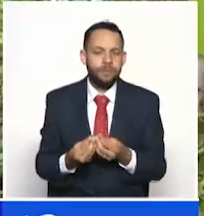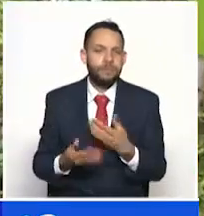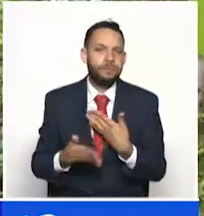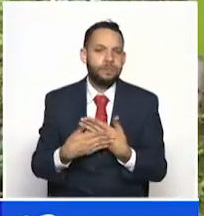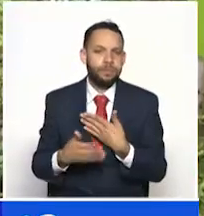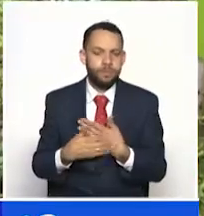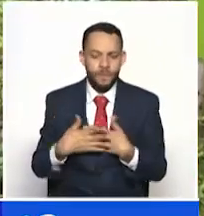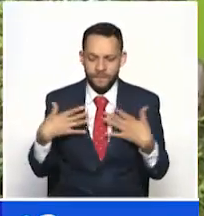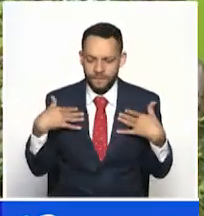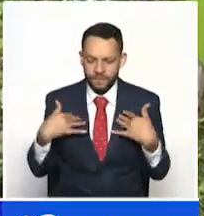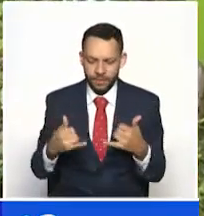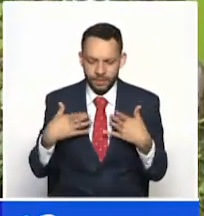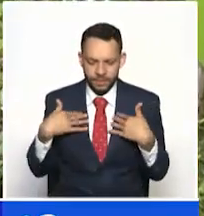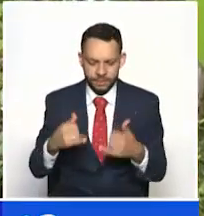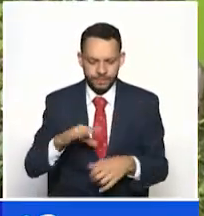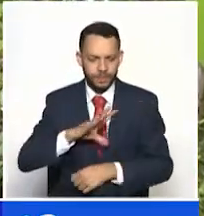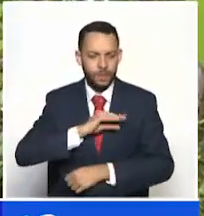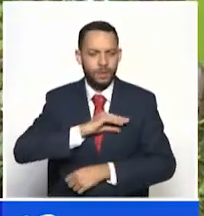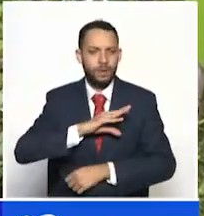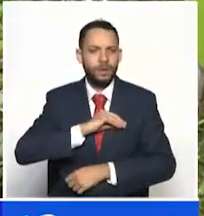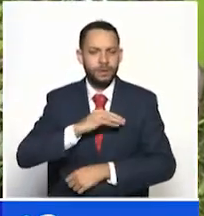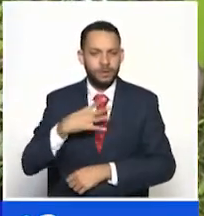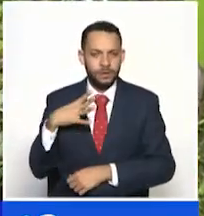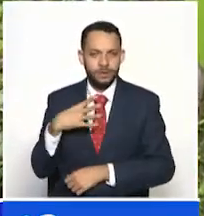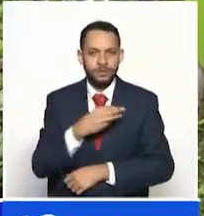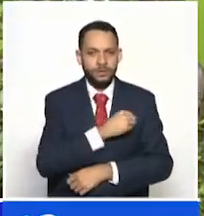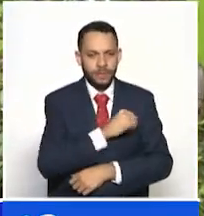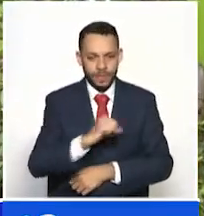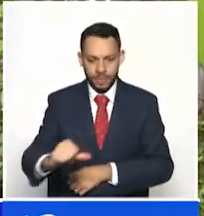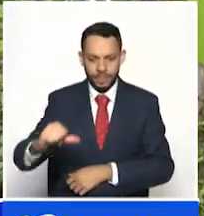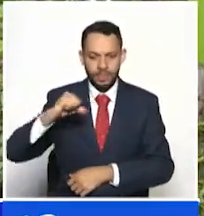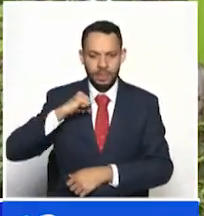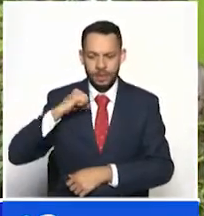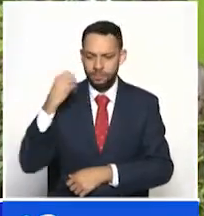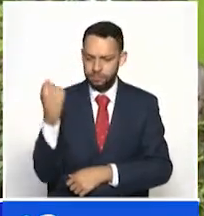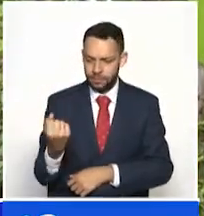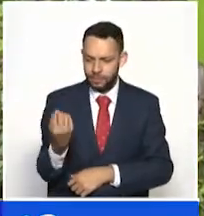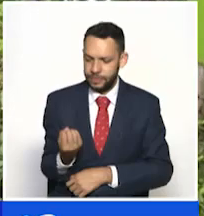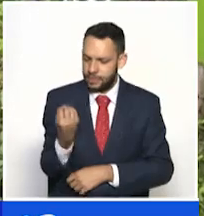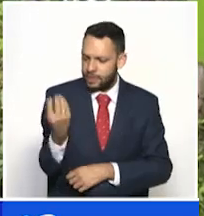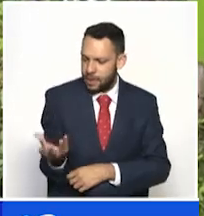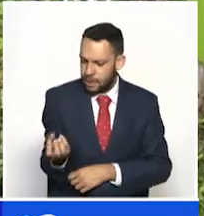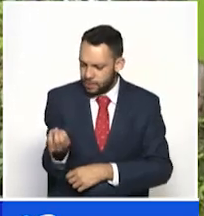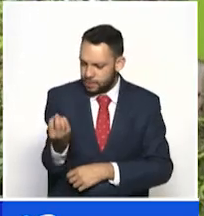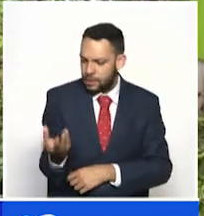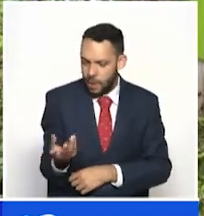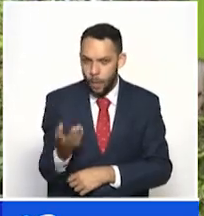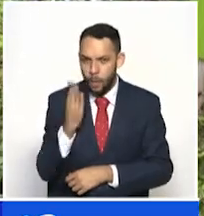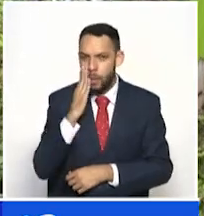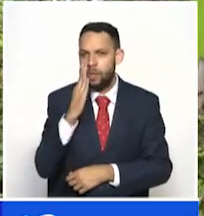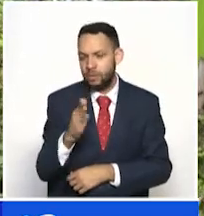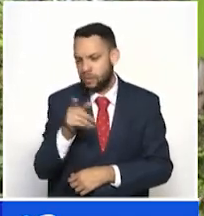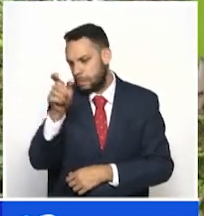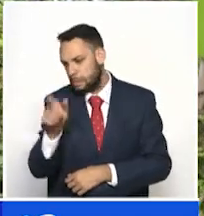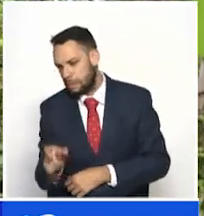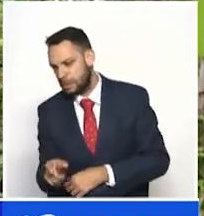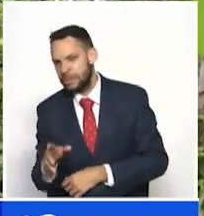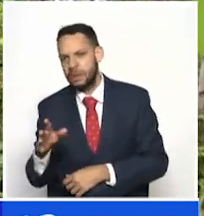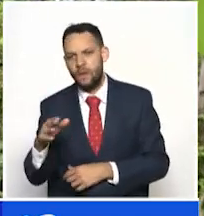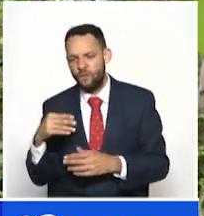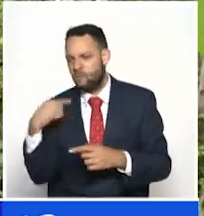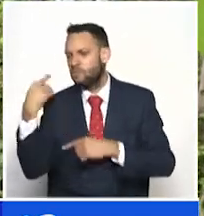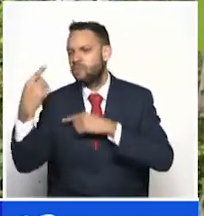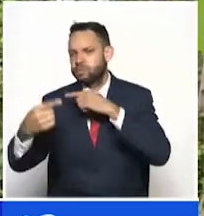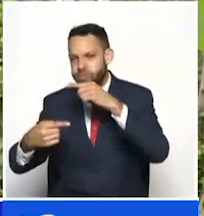satisfactorio poder decir que tenemos un elemento entregado para que esas futuras generaciones que no serán menos de seis o siete generaciones